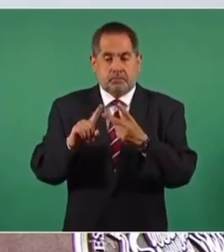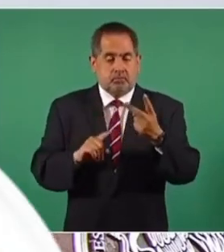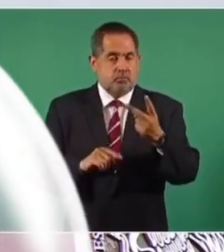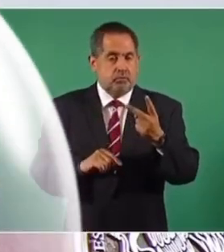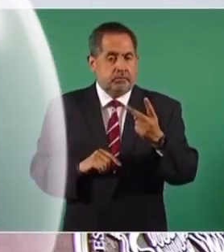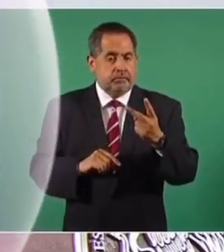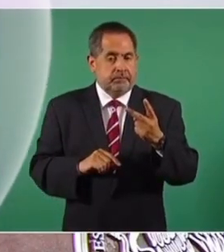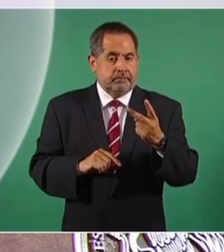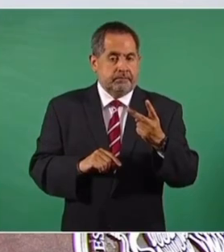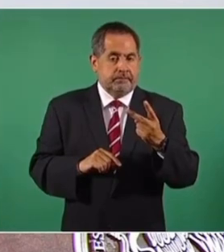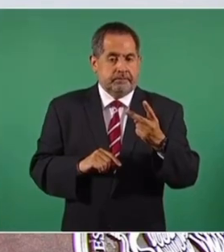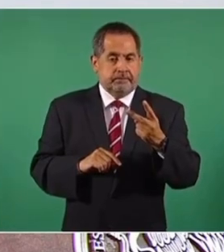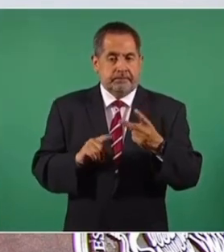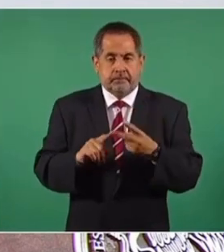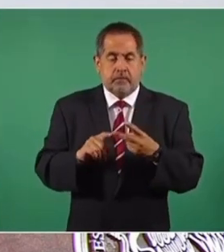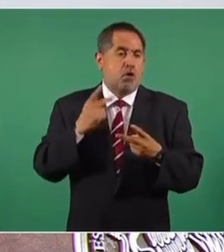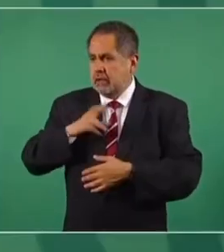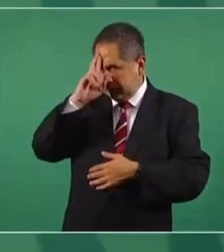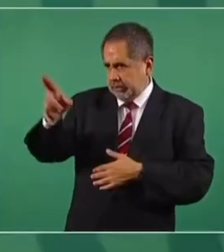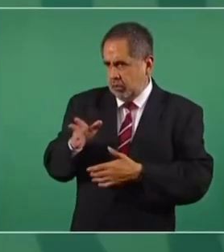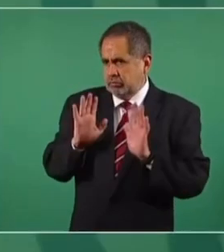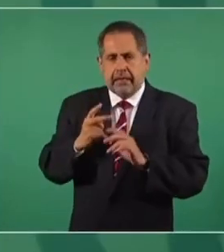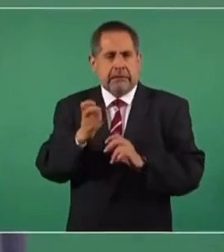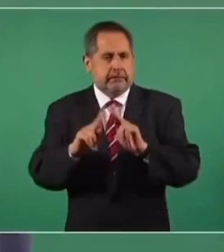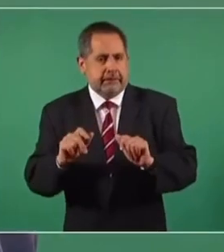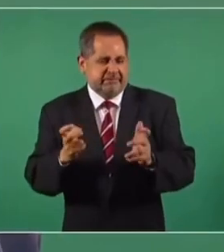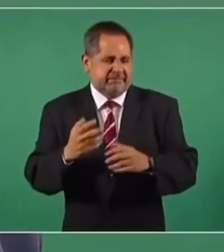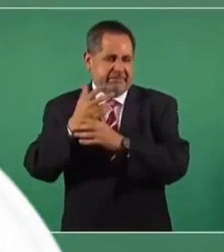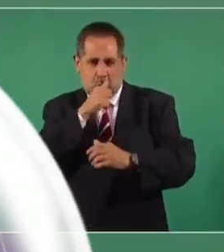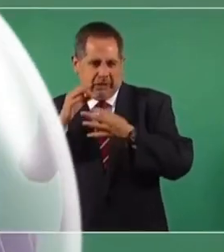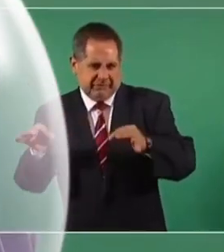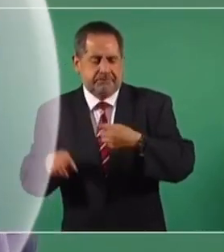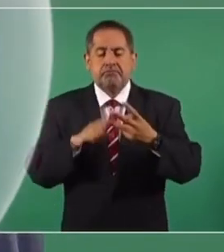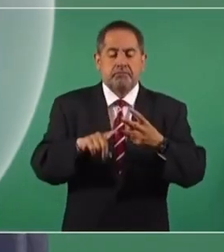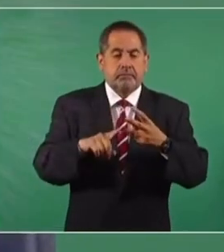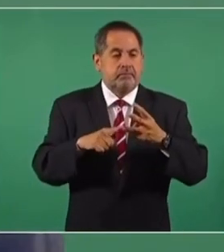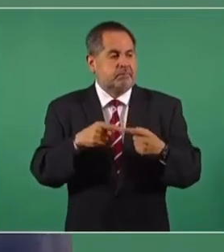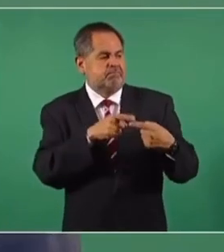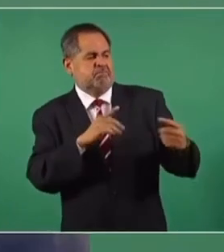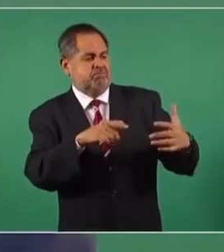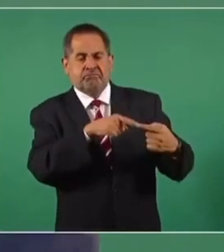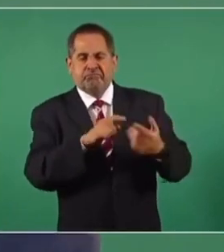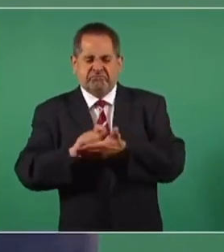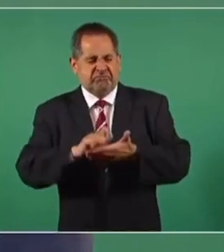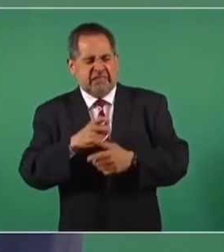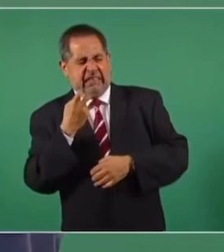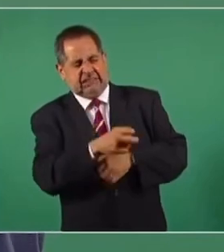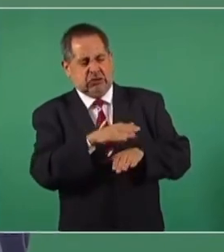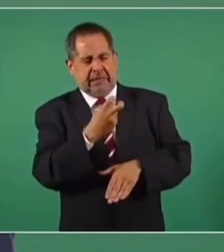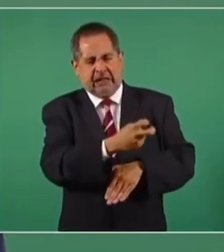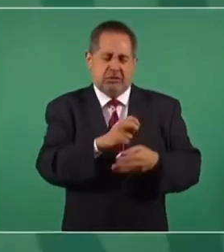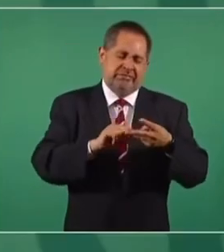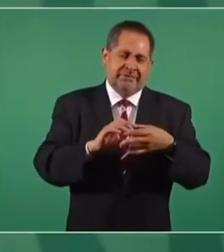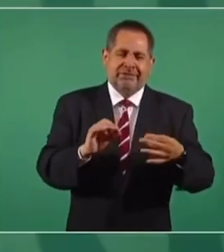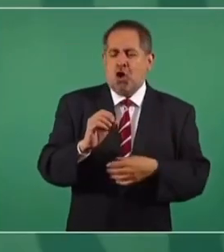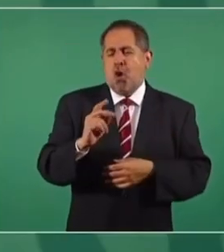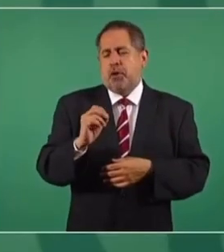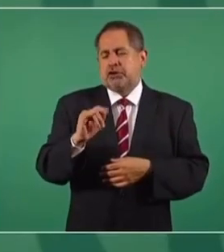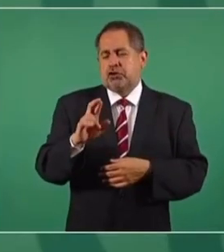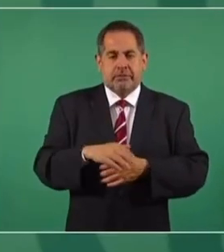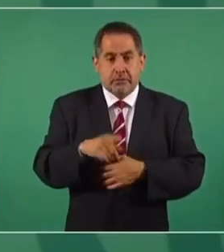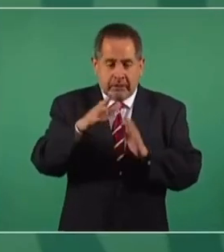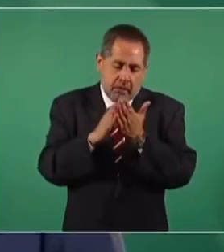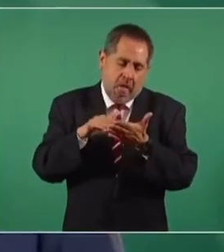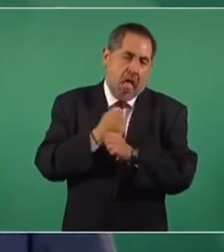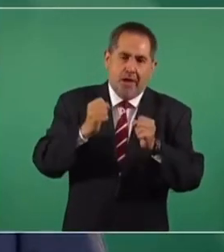es la política exterior, el tercero está dedicado a los opositores, no